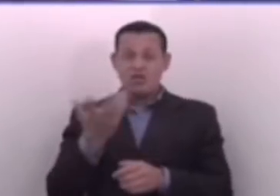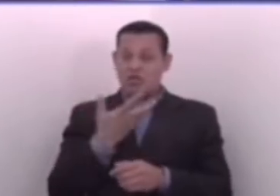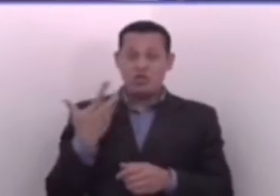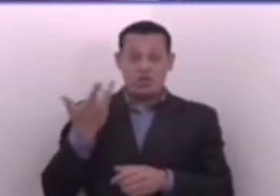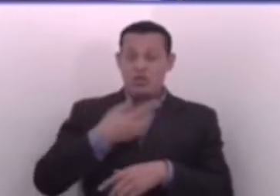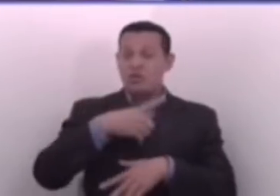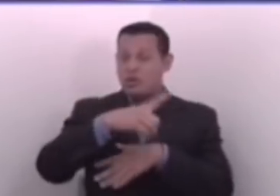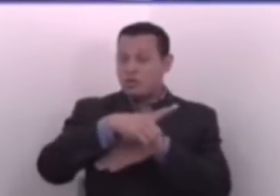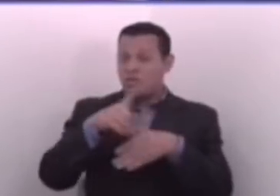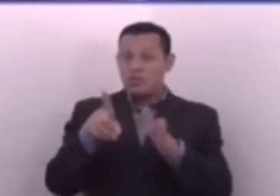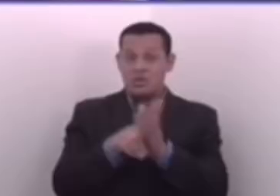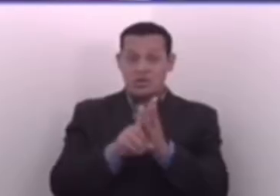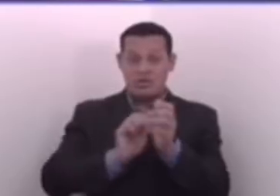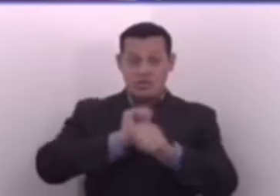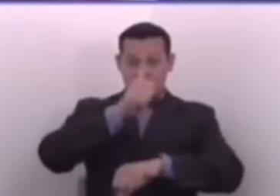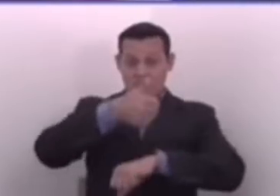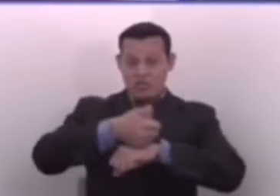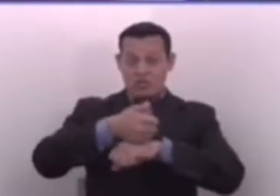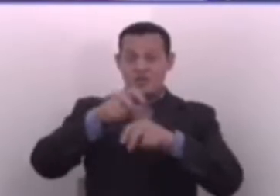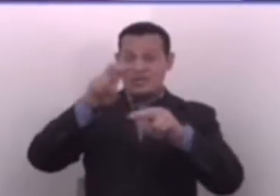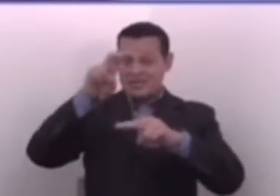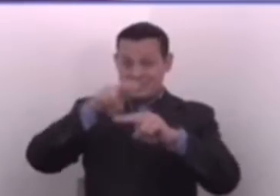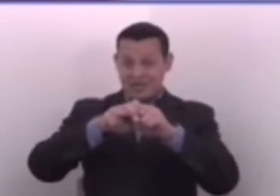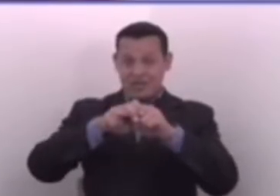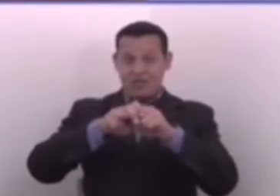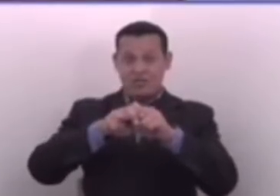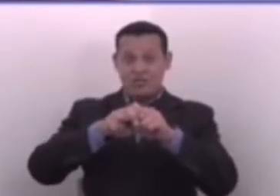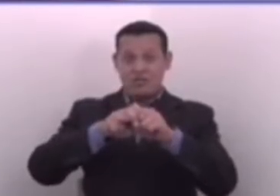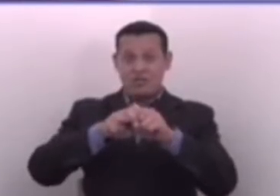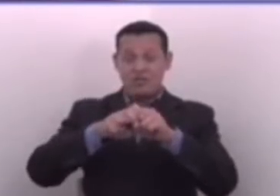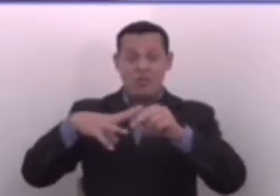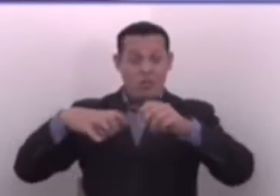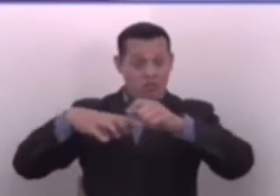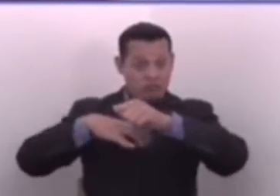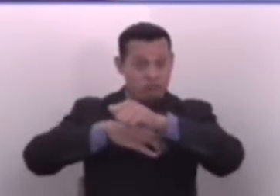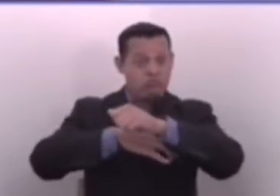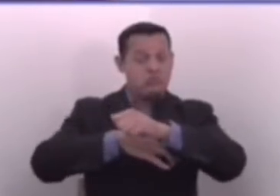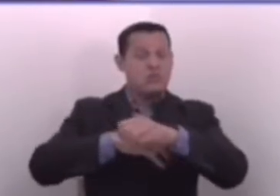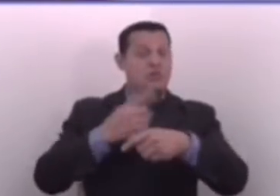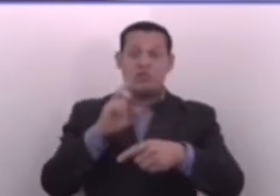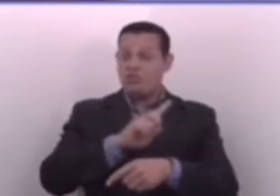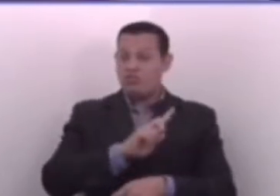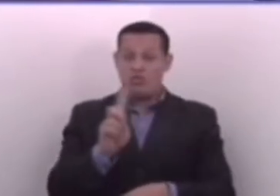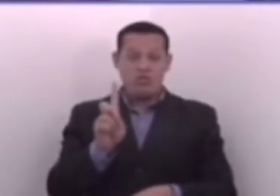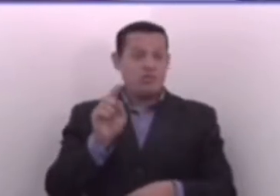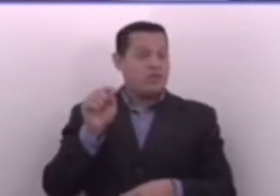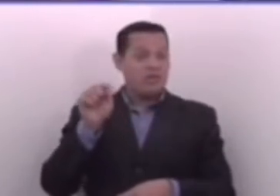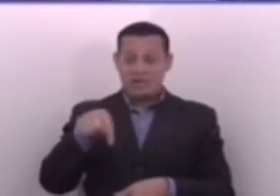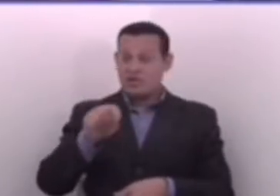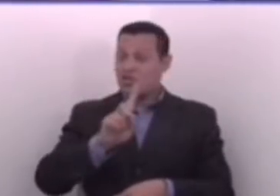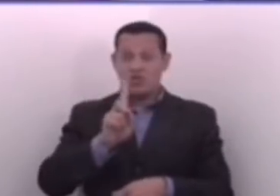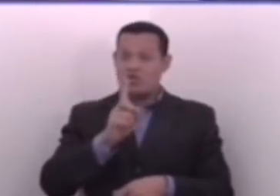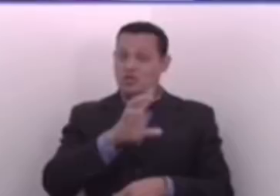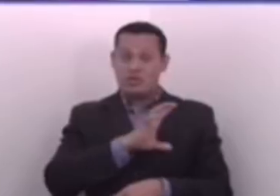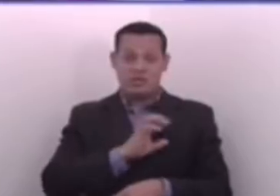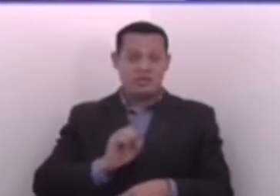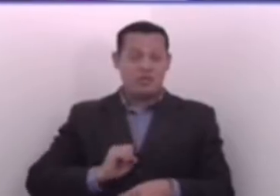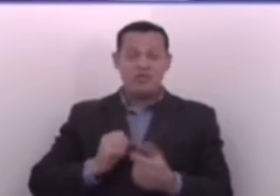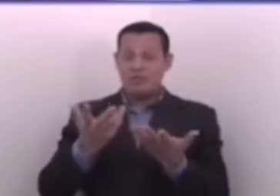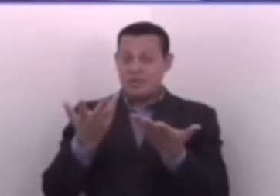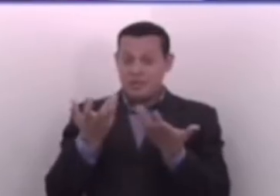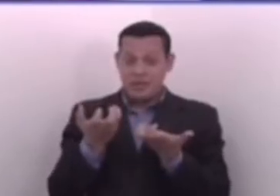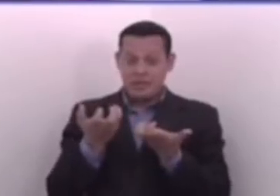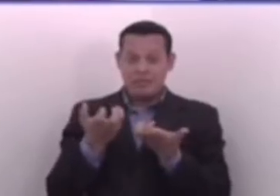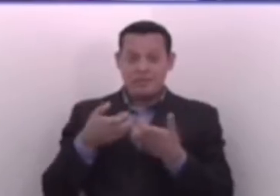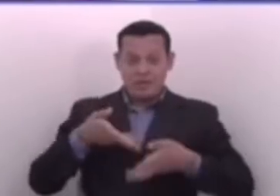todos los diputados que estaban en estos curules eran unos corruptos. No, eso no es lo que los salvadoreños quieren.